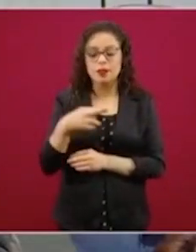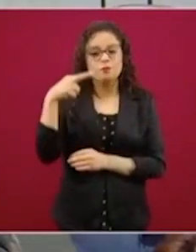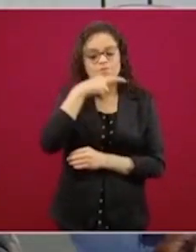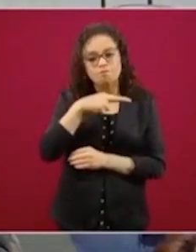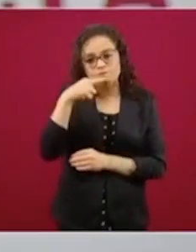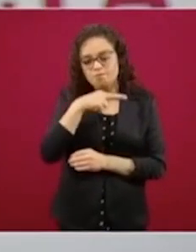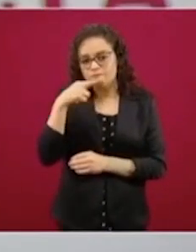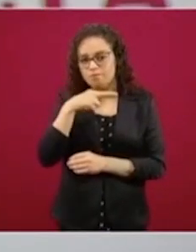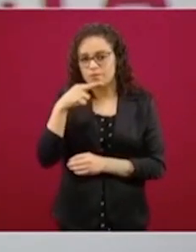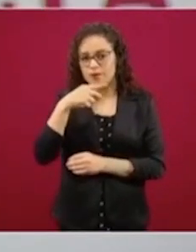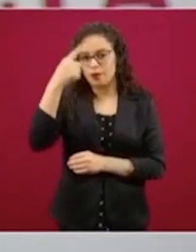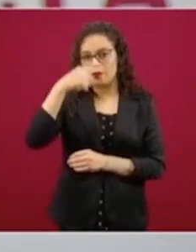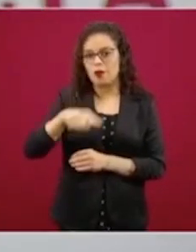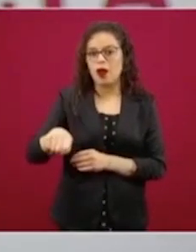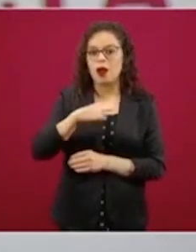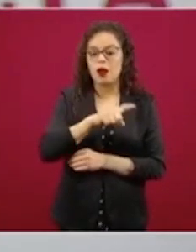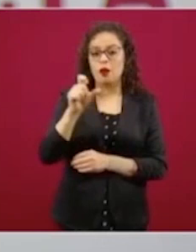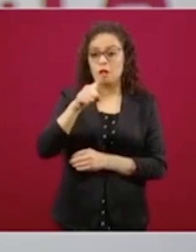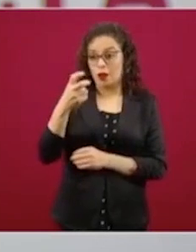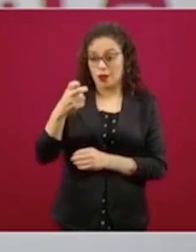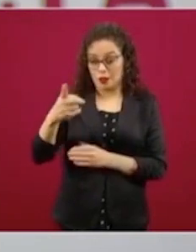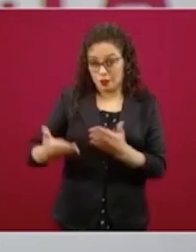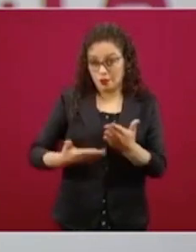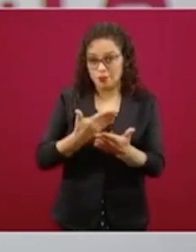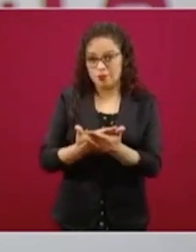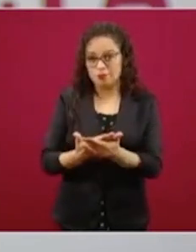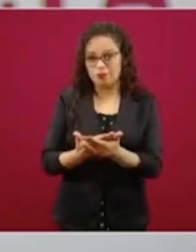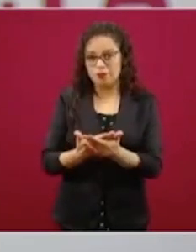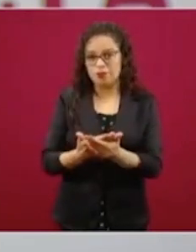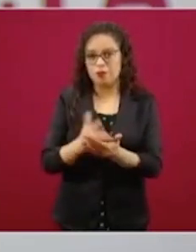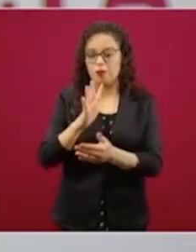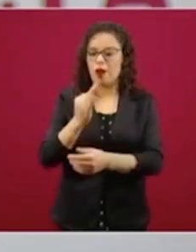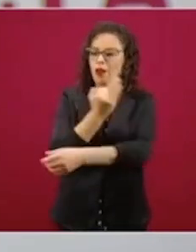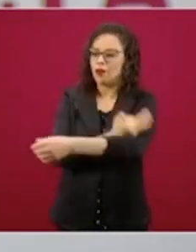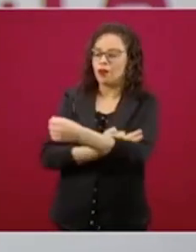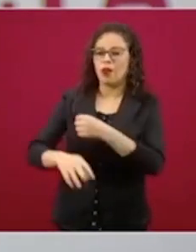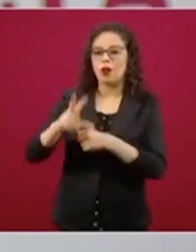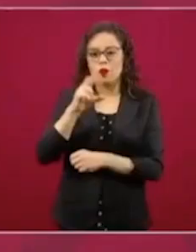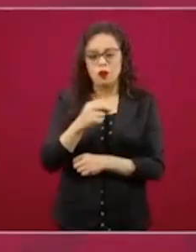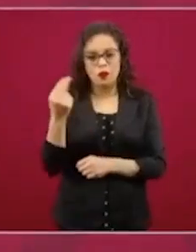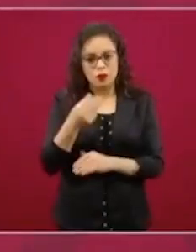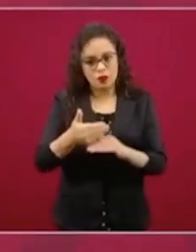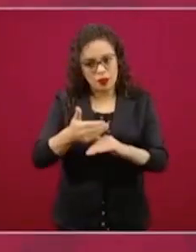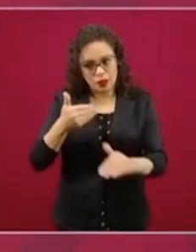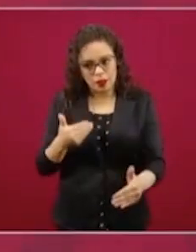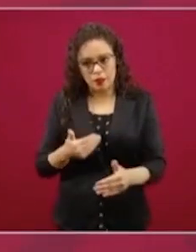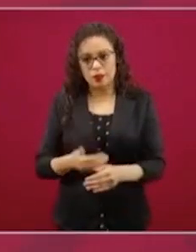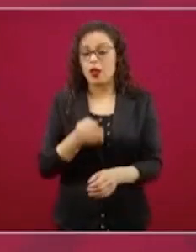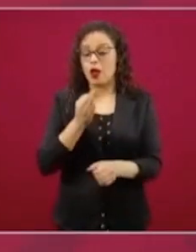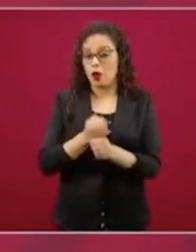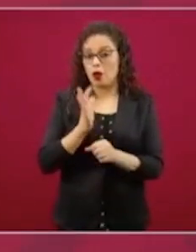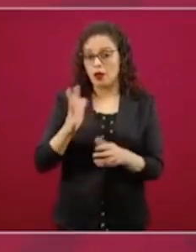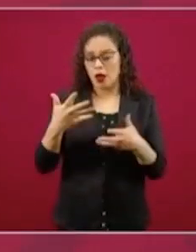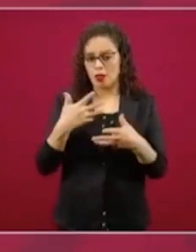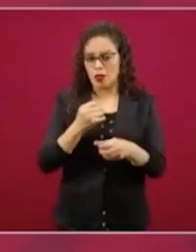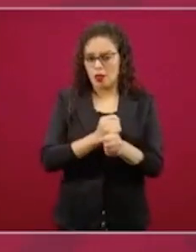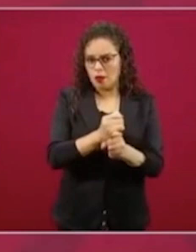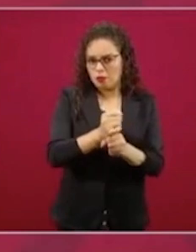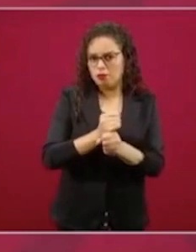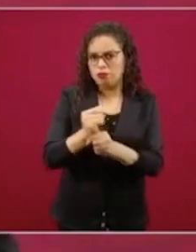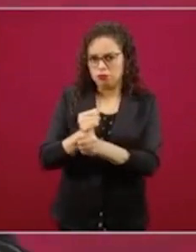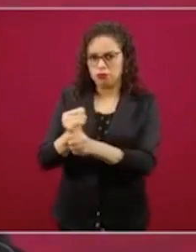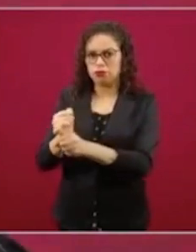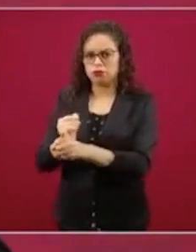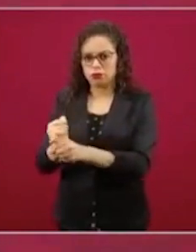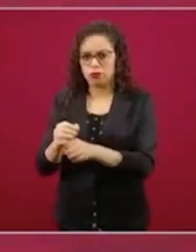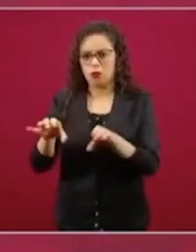estas iniciativas. Debo decir que también en México hay diversas investigaciones en curso, tenemos que decir qué proponer, qué